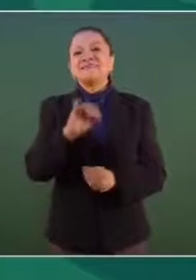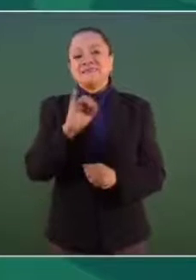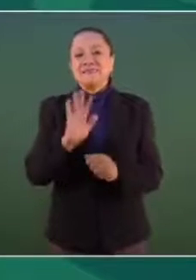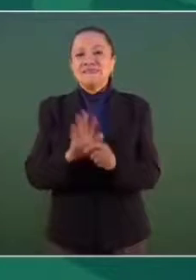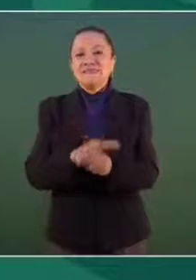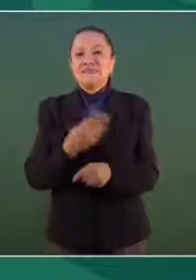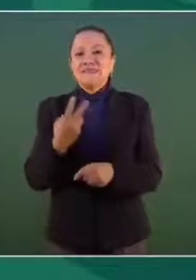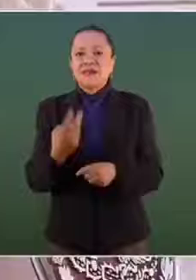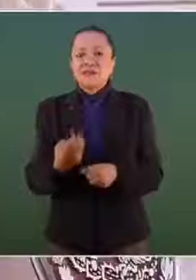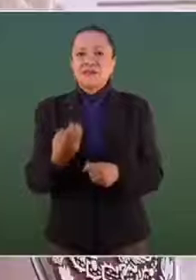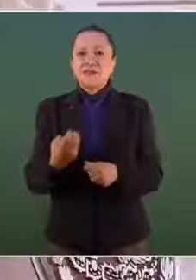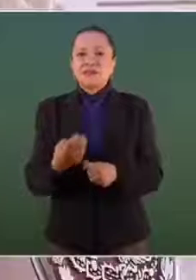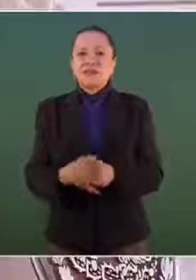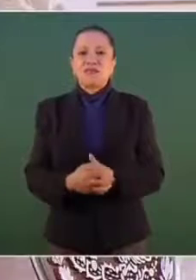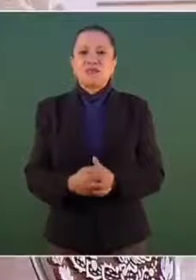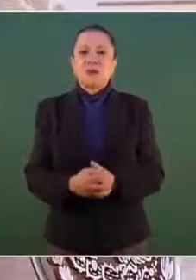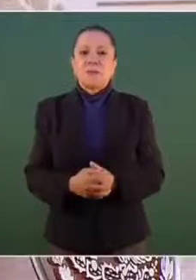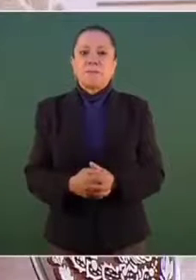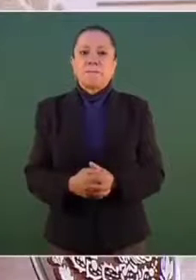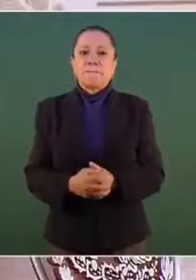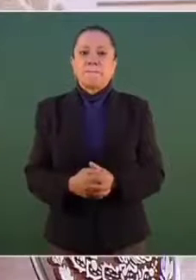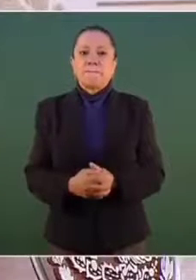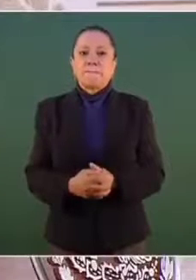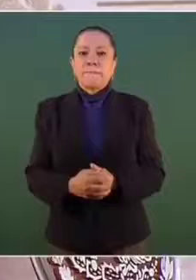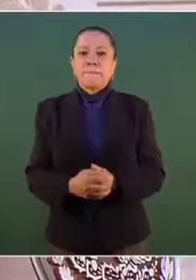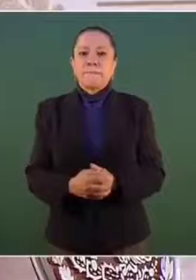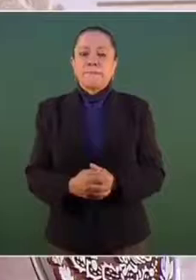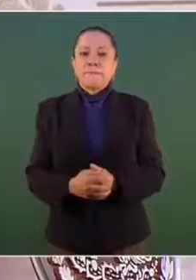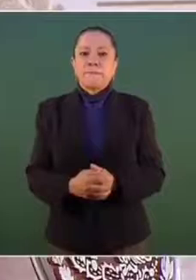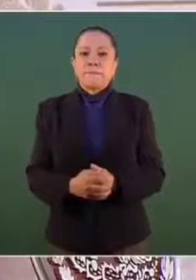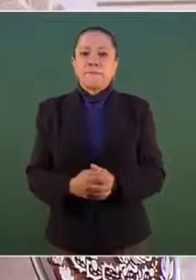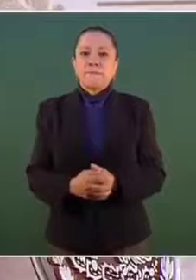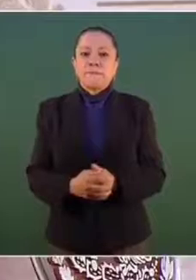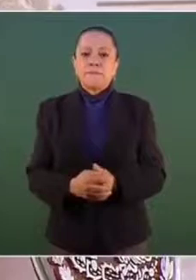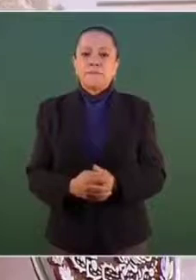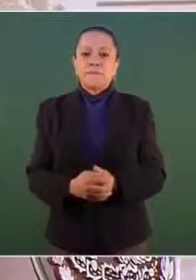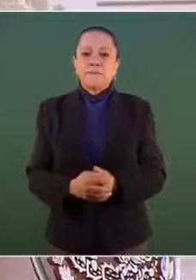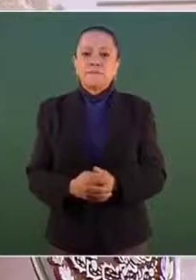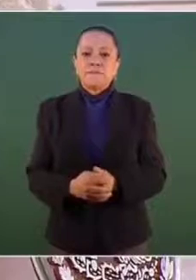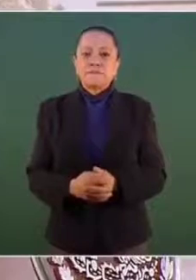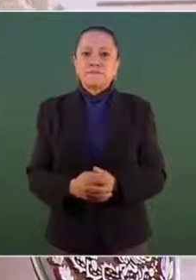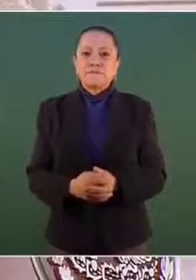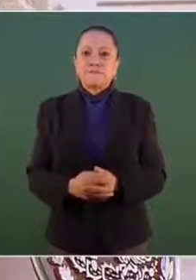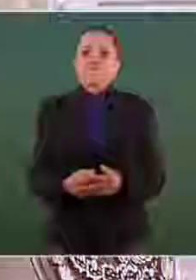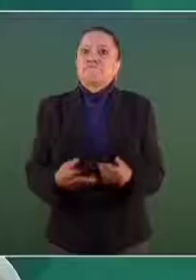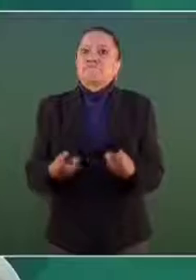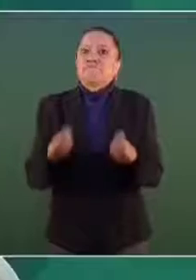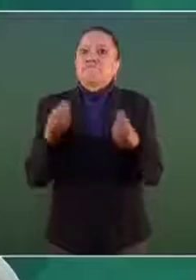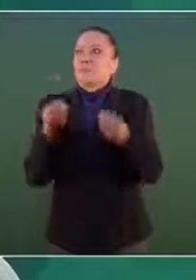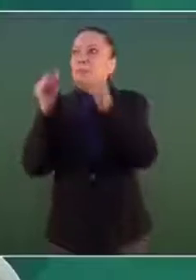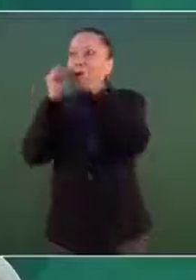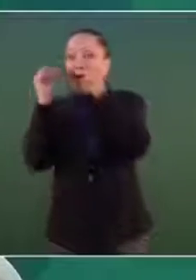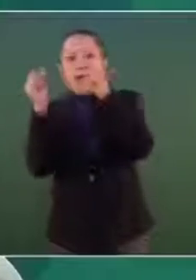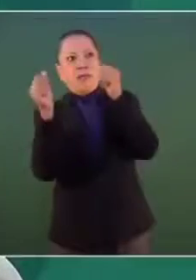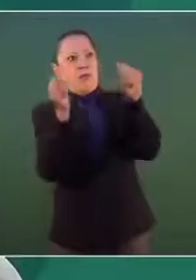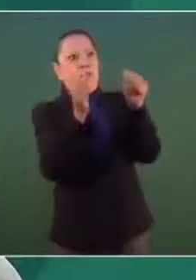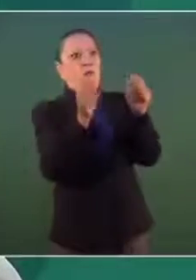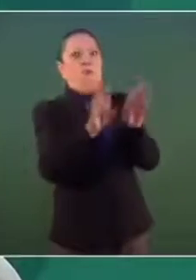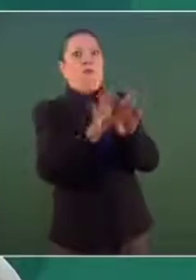generado muchas atenciones,